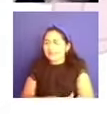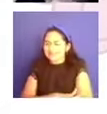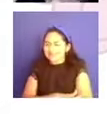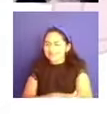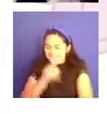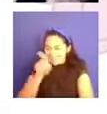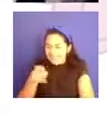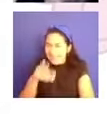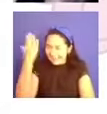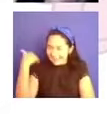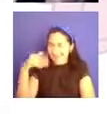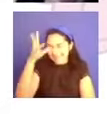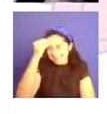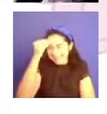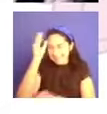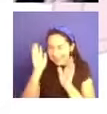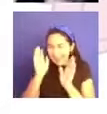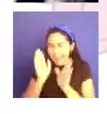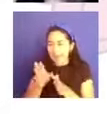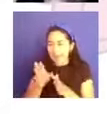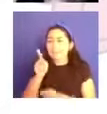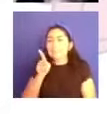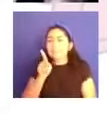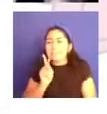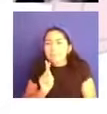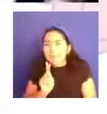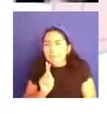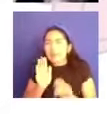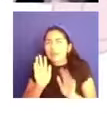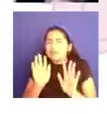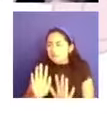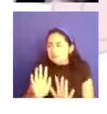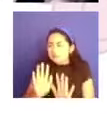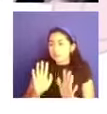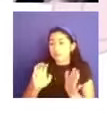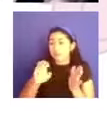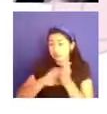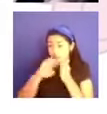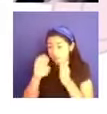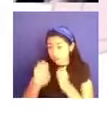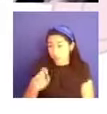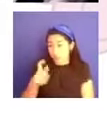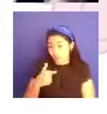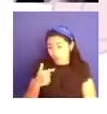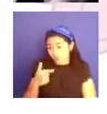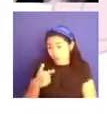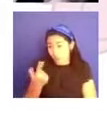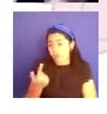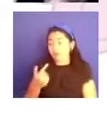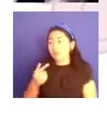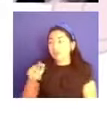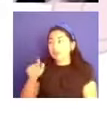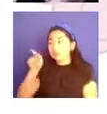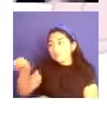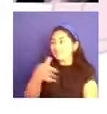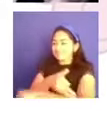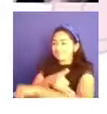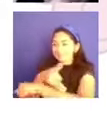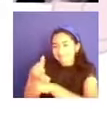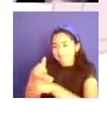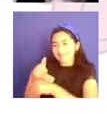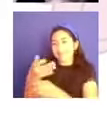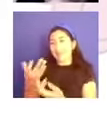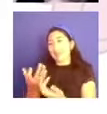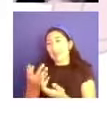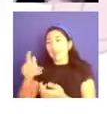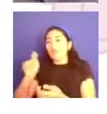que también las podemos ir aprendiendo mucho en la parte de la relación con los otros, con la familia, con la